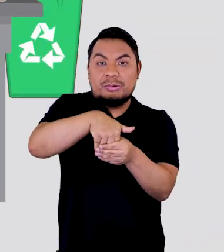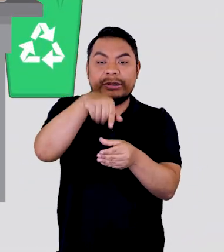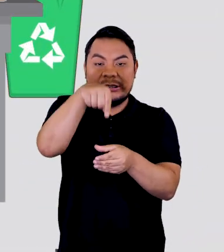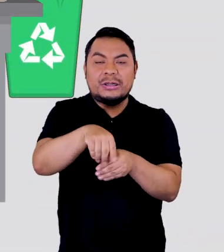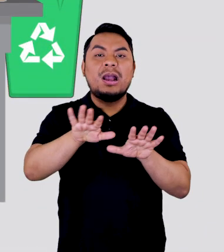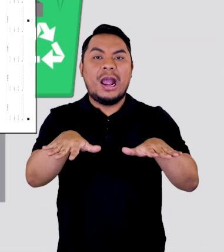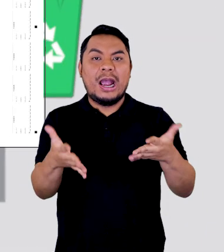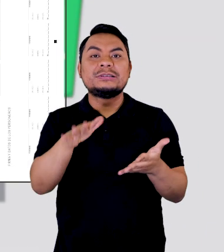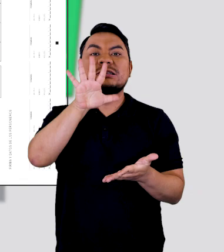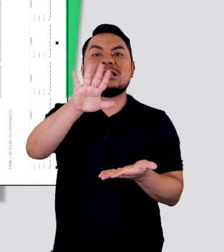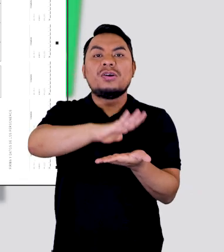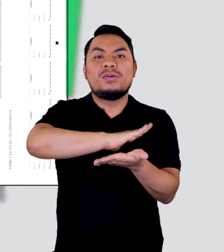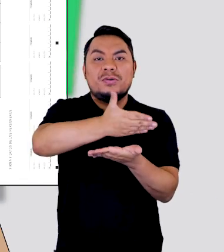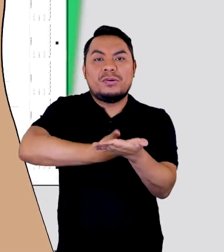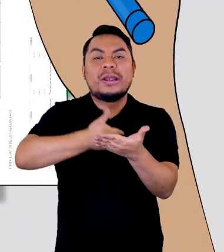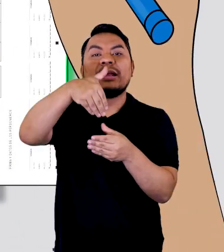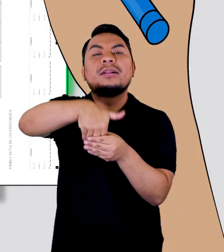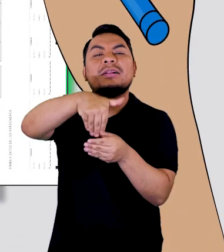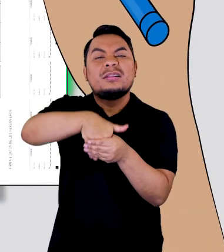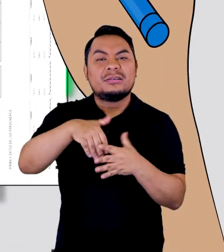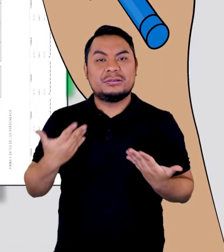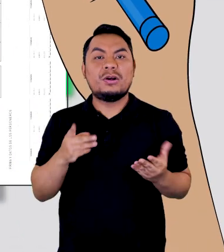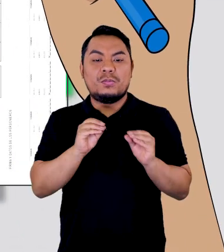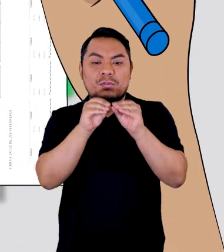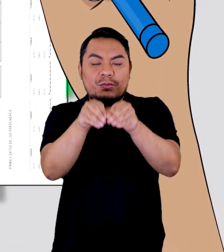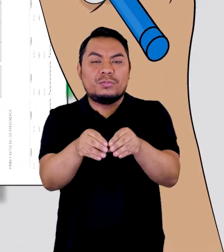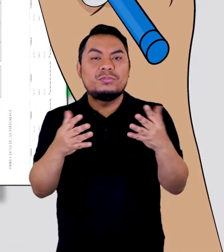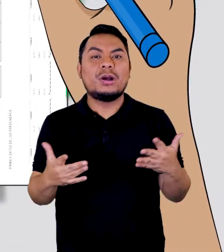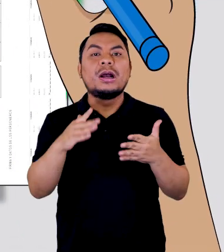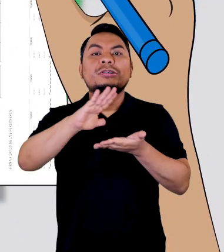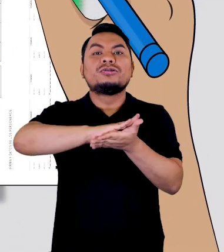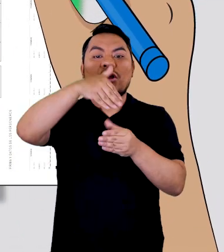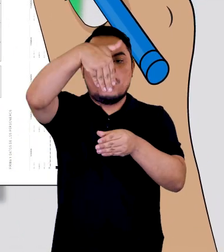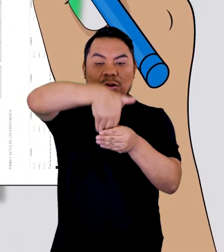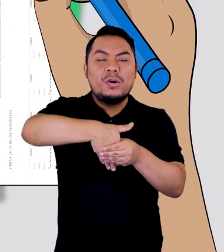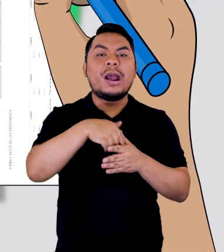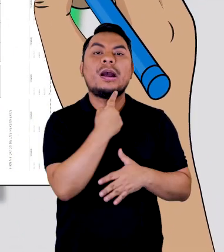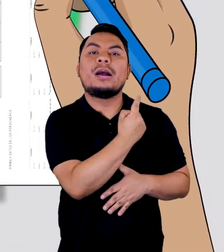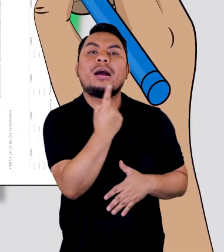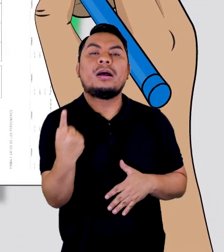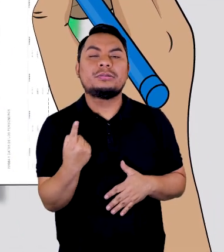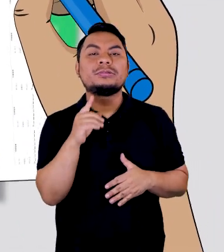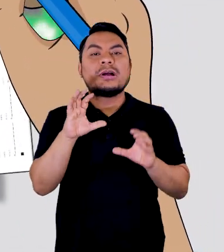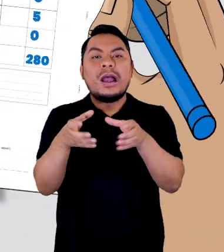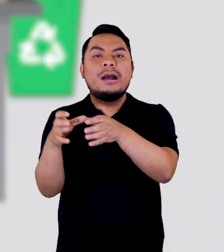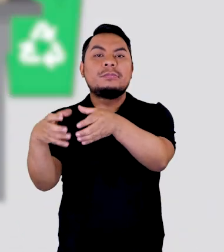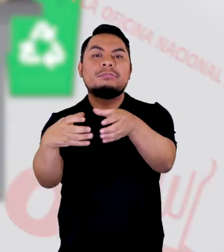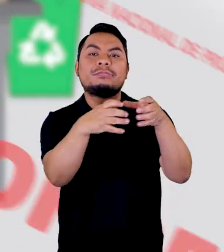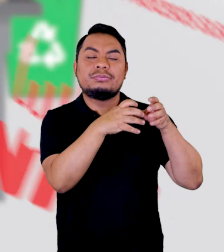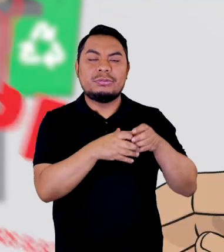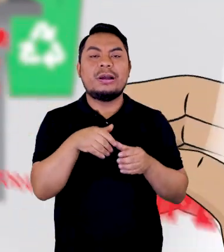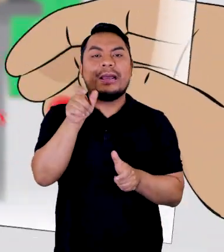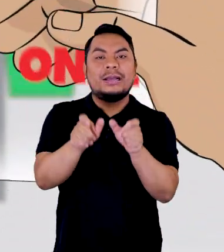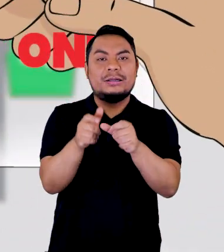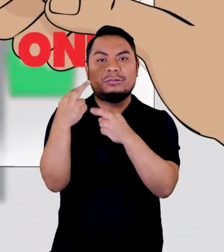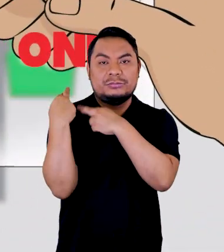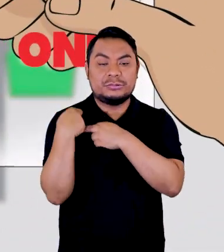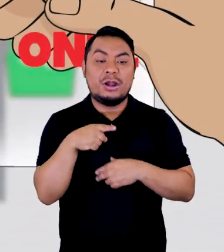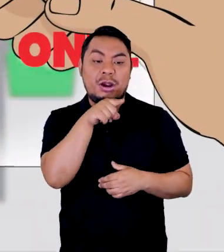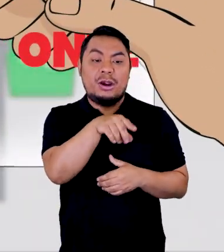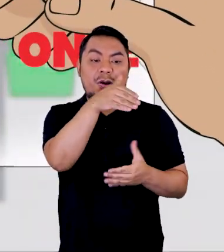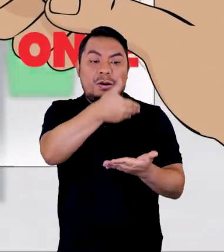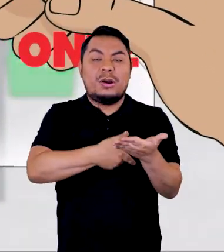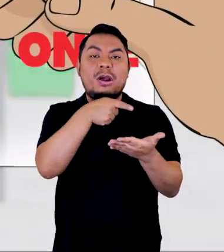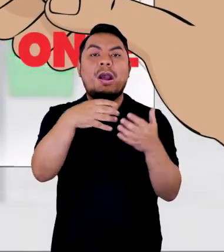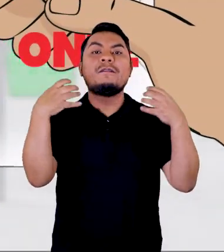generan cinco ejemplares del acta electoral que son colocadas en sobres para cada uno de los siguientes actores electorales. Oficina